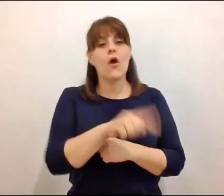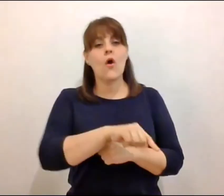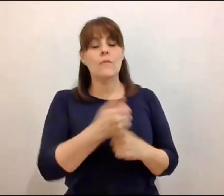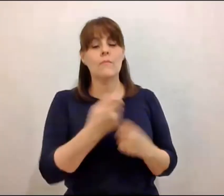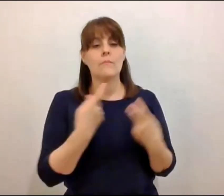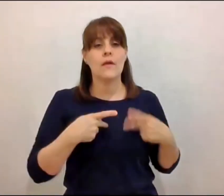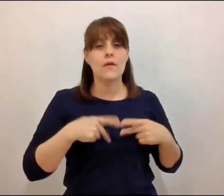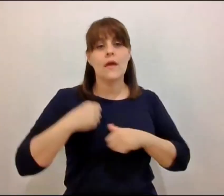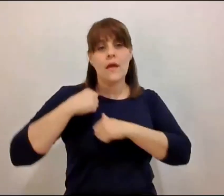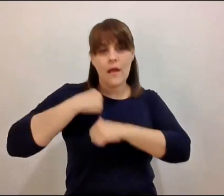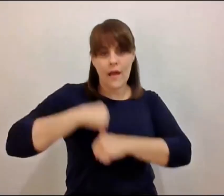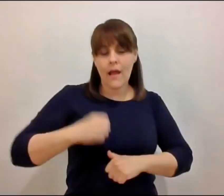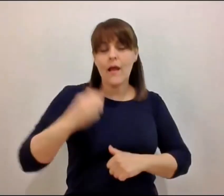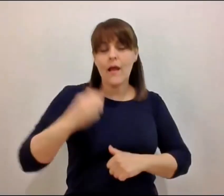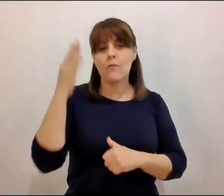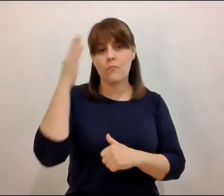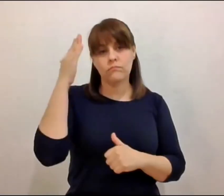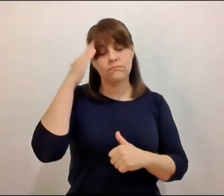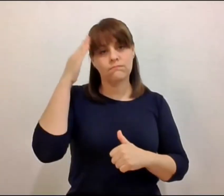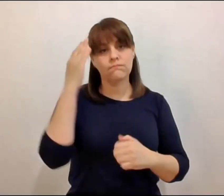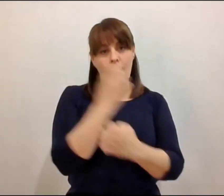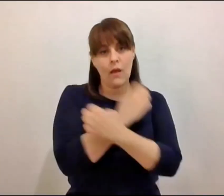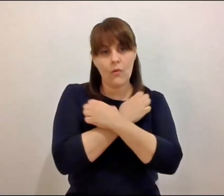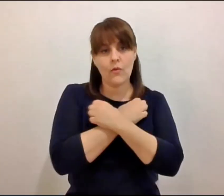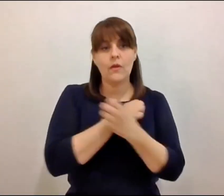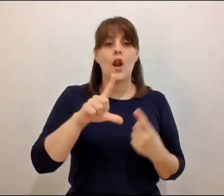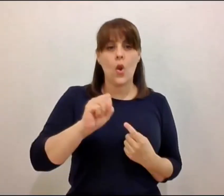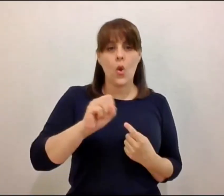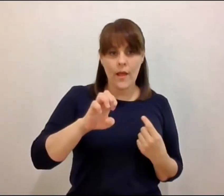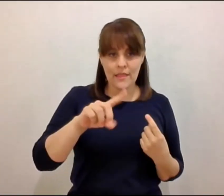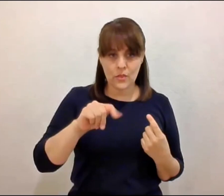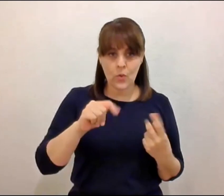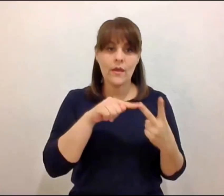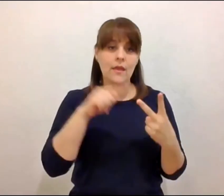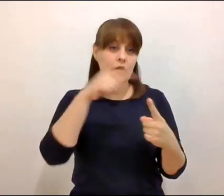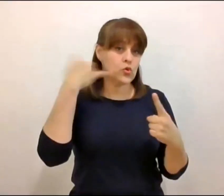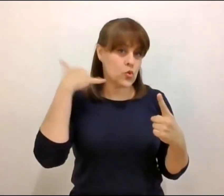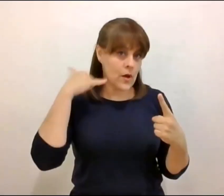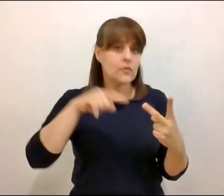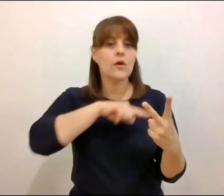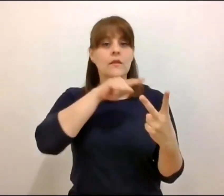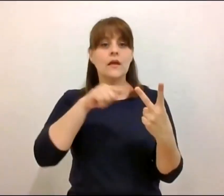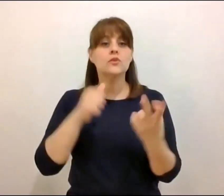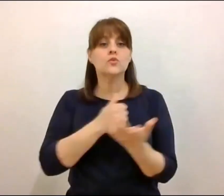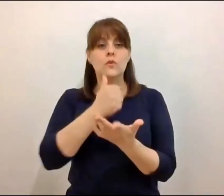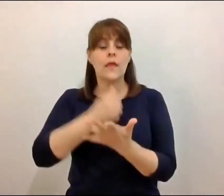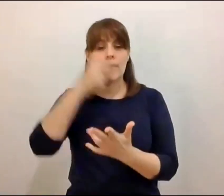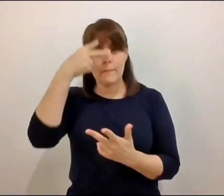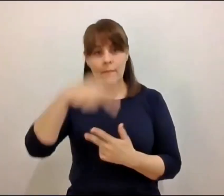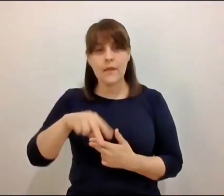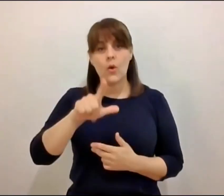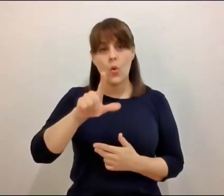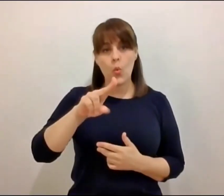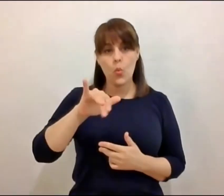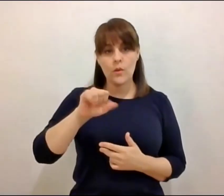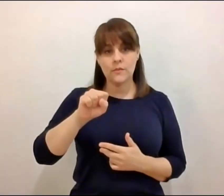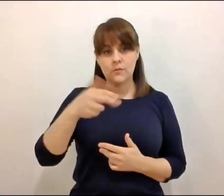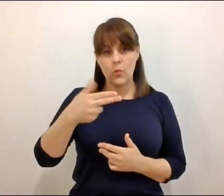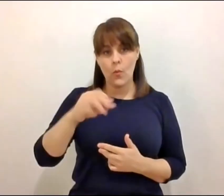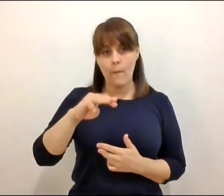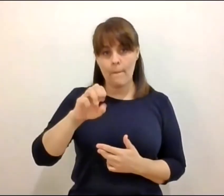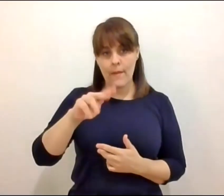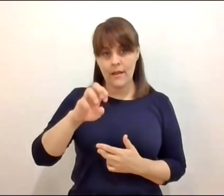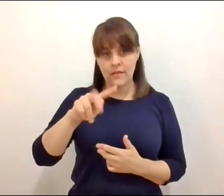Ahí estás, Loreto Noñi Villanueva. También de la Ciudad de México, es Luis Humberto Fernández. Y la Autoridad